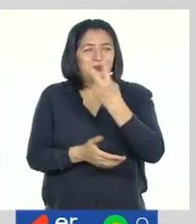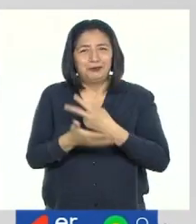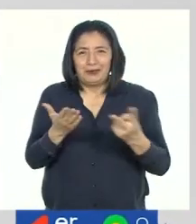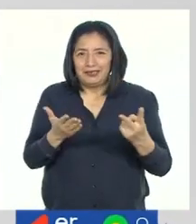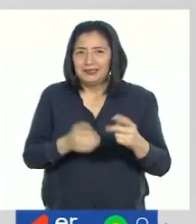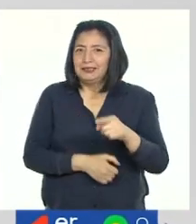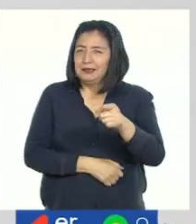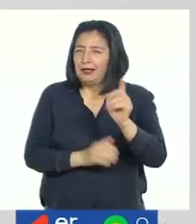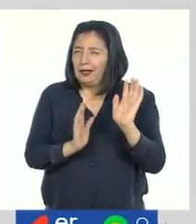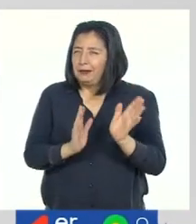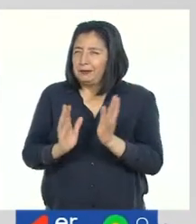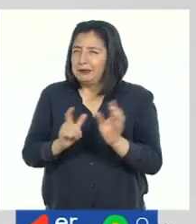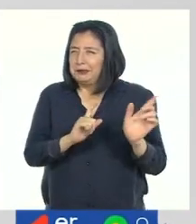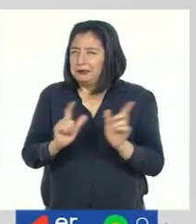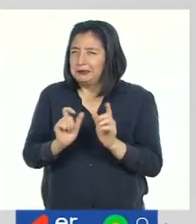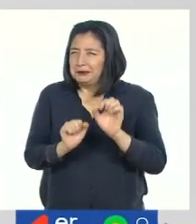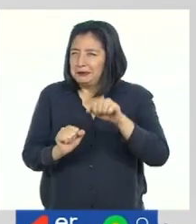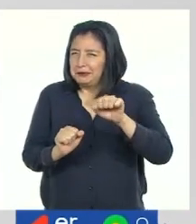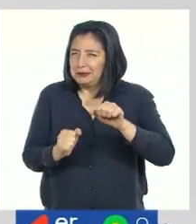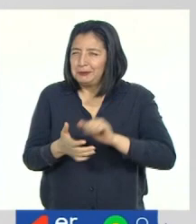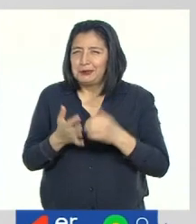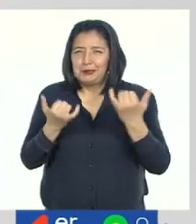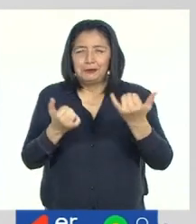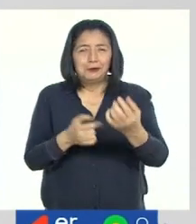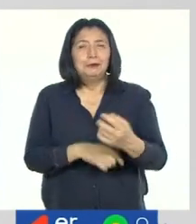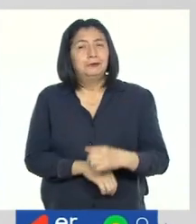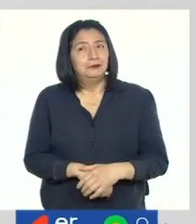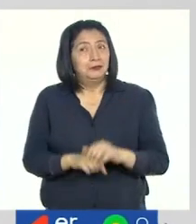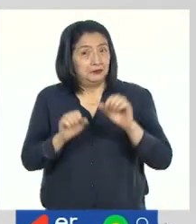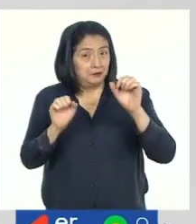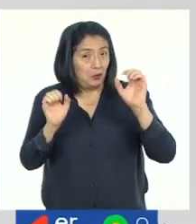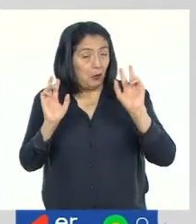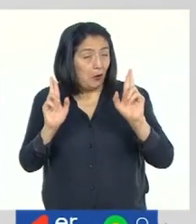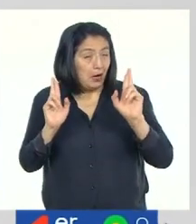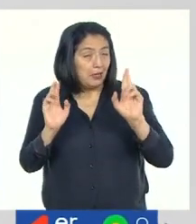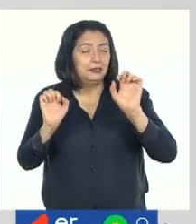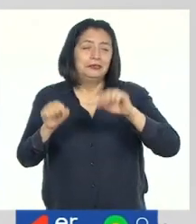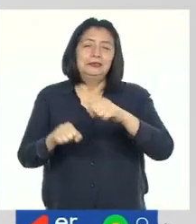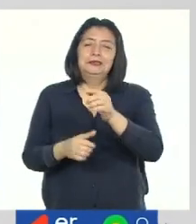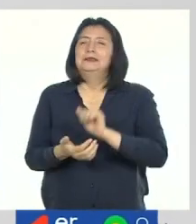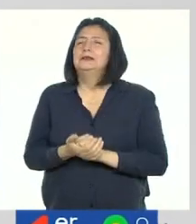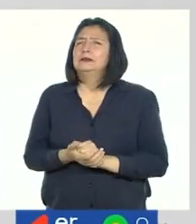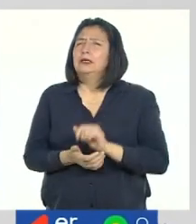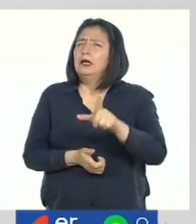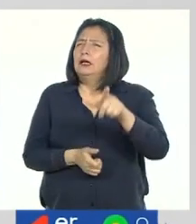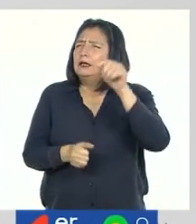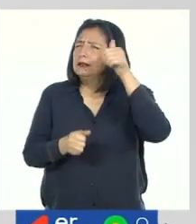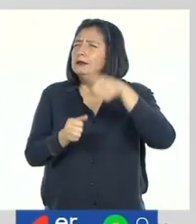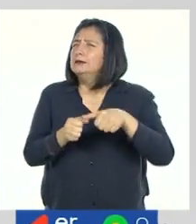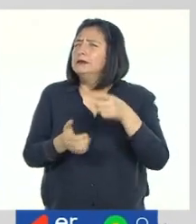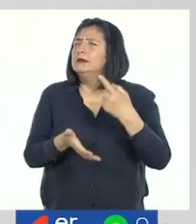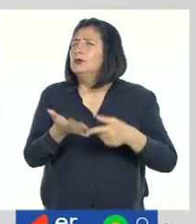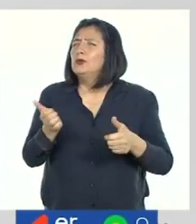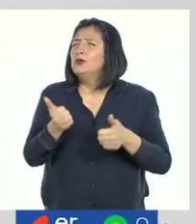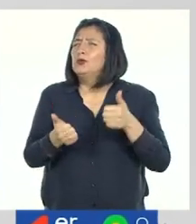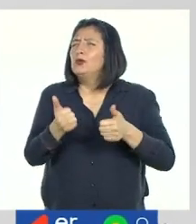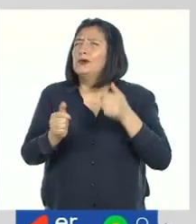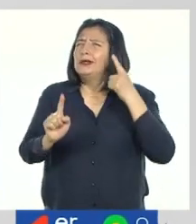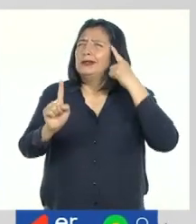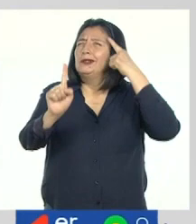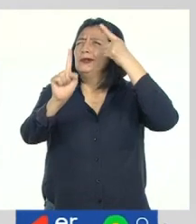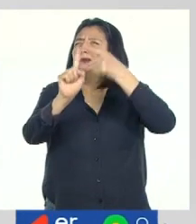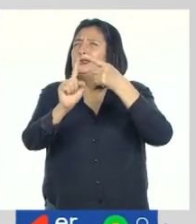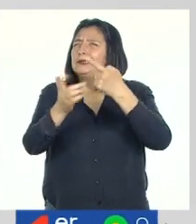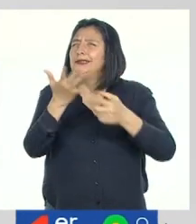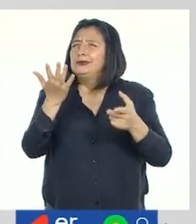¿Están preparadas y preparados para el día de hoy? Espero que sí. ¿Recuerdan cuál era el reto